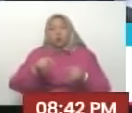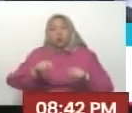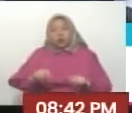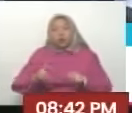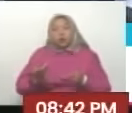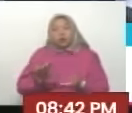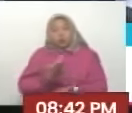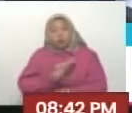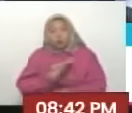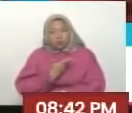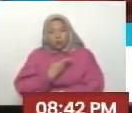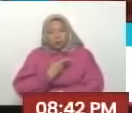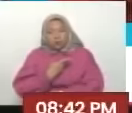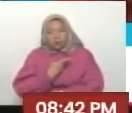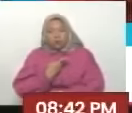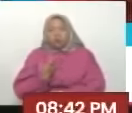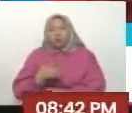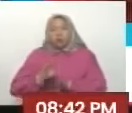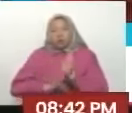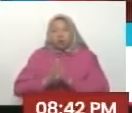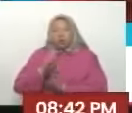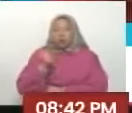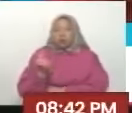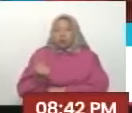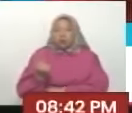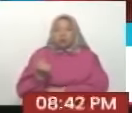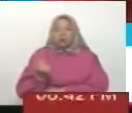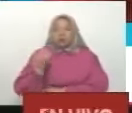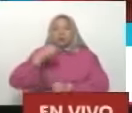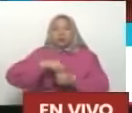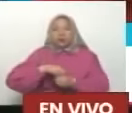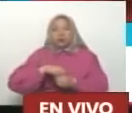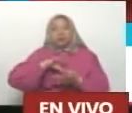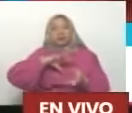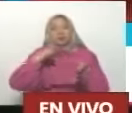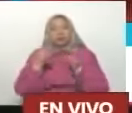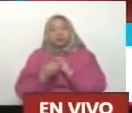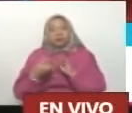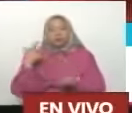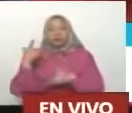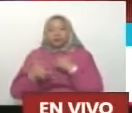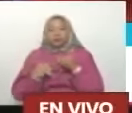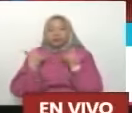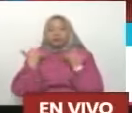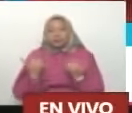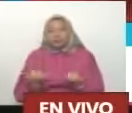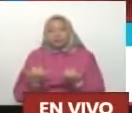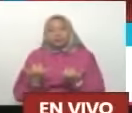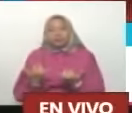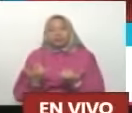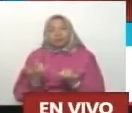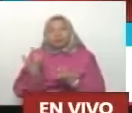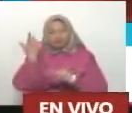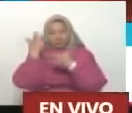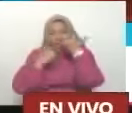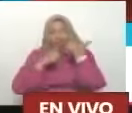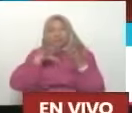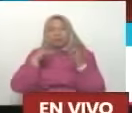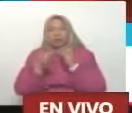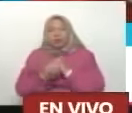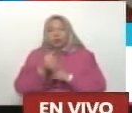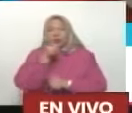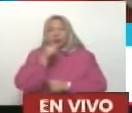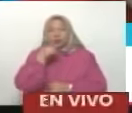las sanciones, de empezar esta recuperación económica, una de las grandes transformaciones, presidente, es esta, el sueño de Chávez. Transformar la